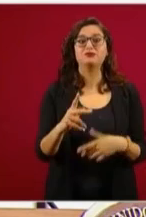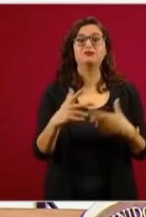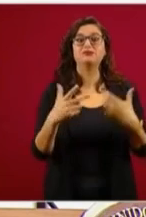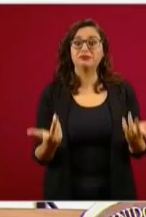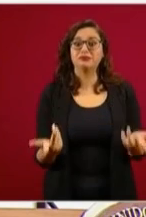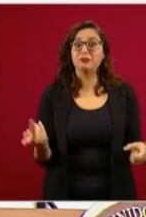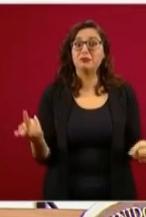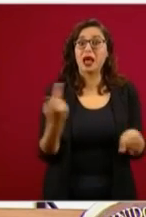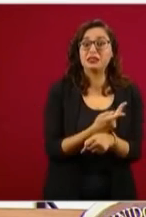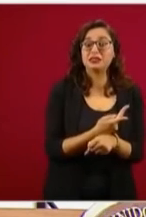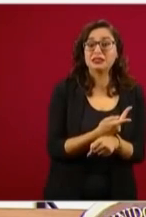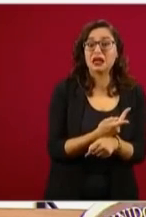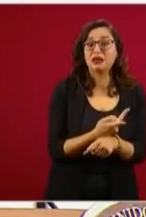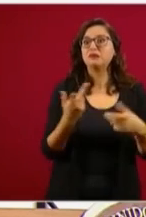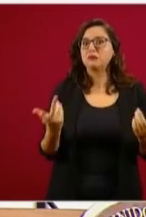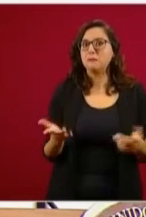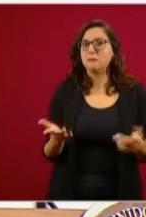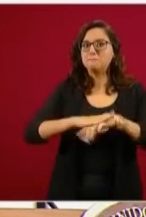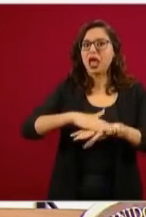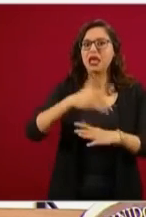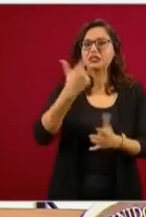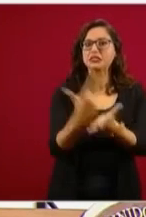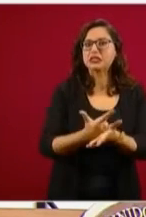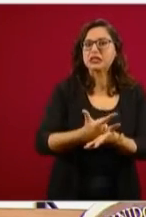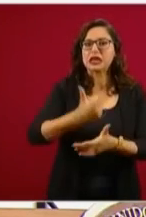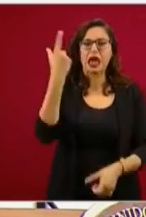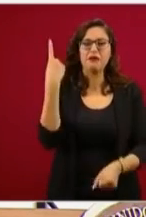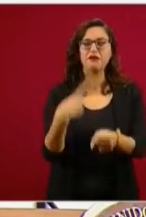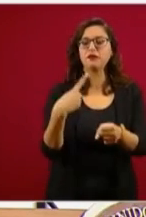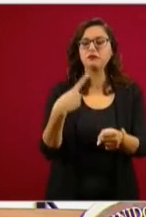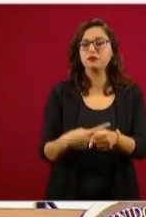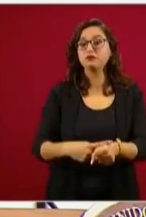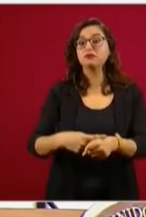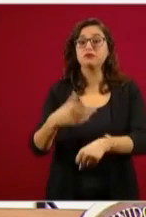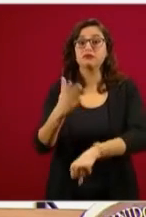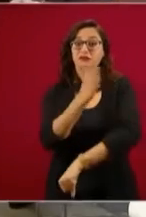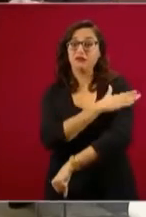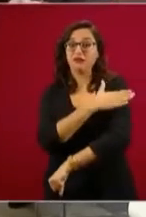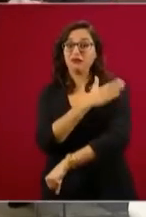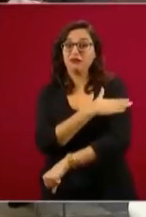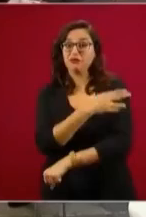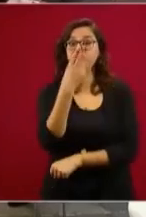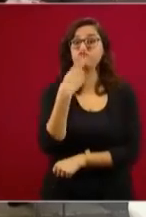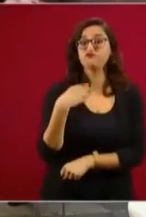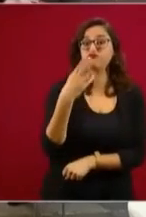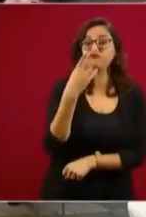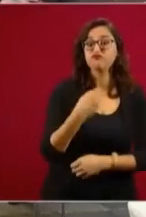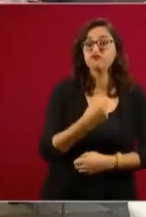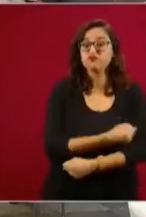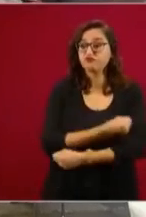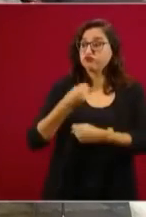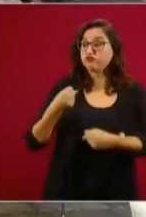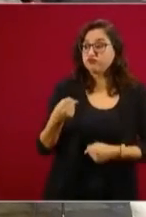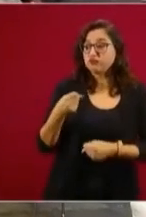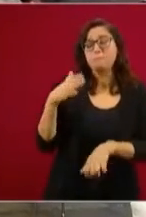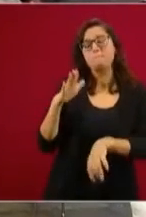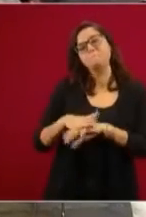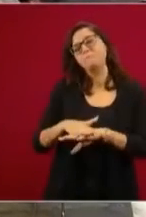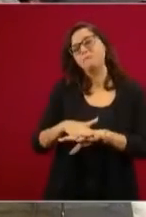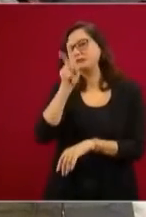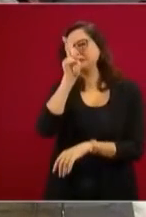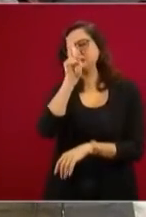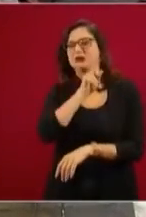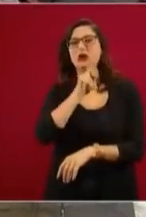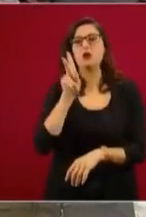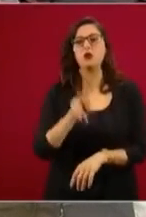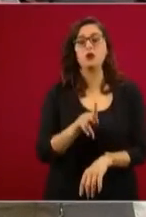esa distancia entre las autonomías, ese respeto a la autonomía de cada uno de los poderes. Inclusive, yo te quería decir también, José